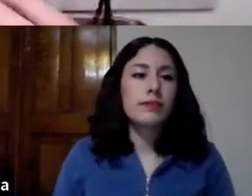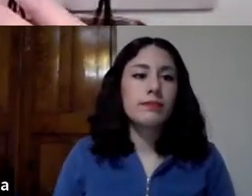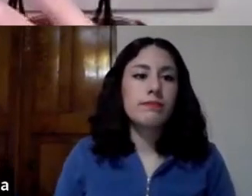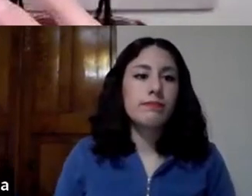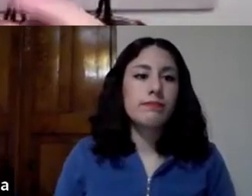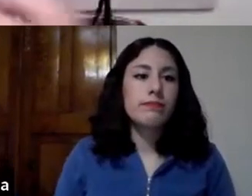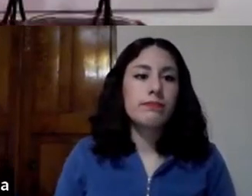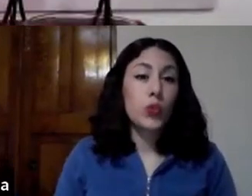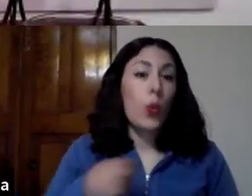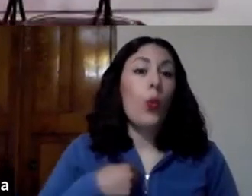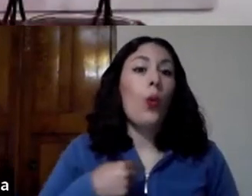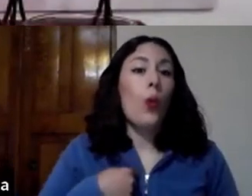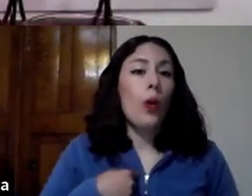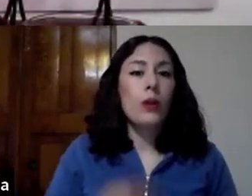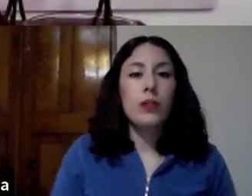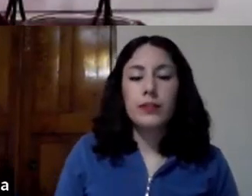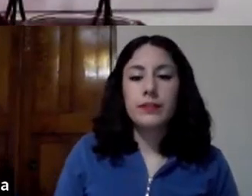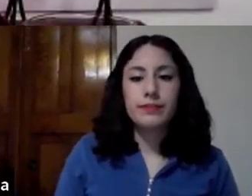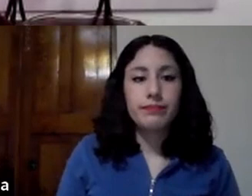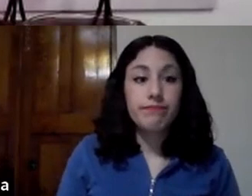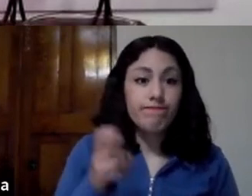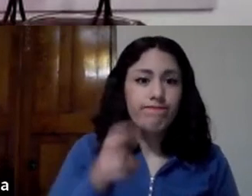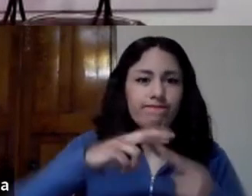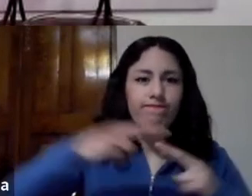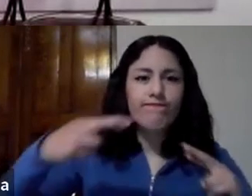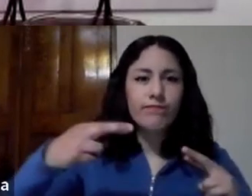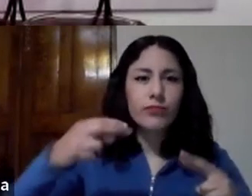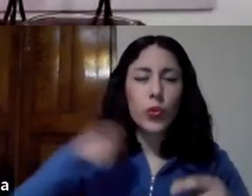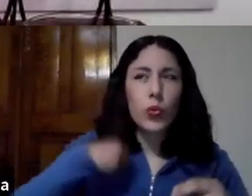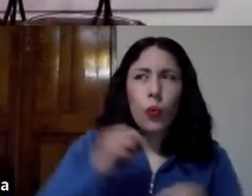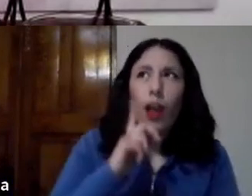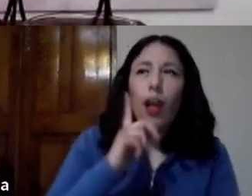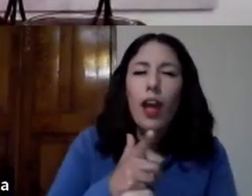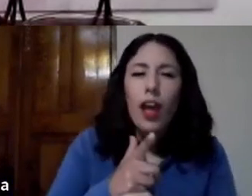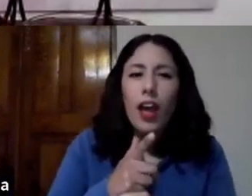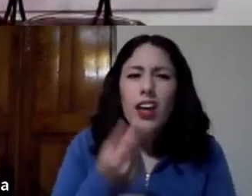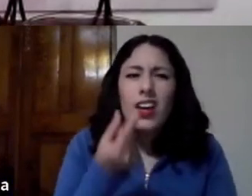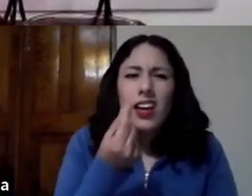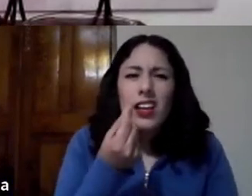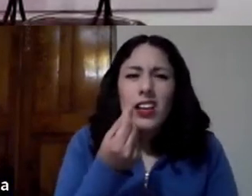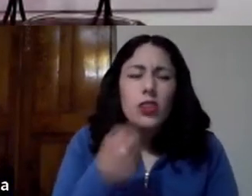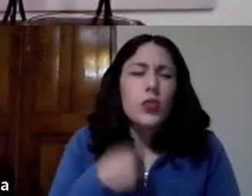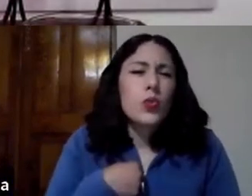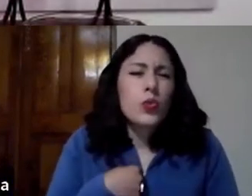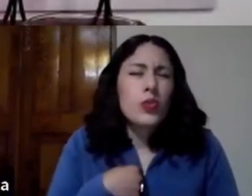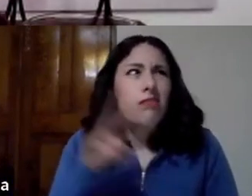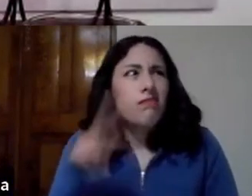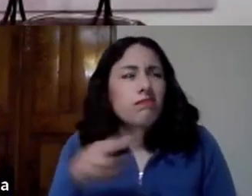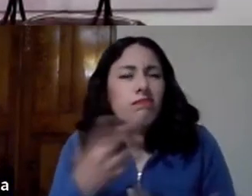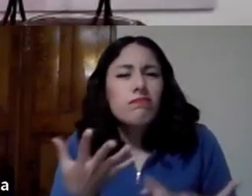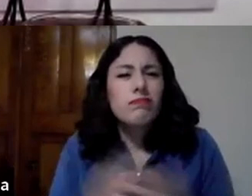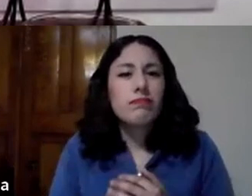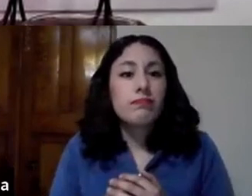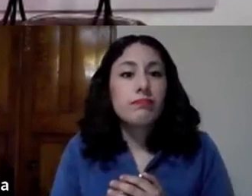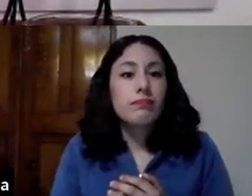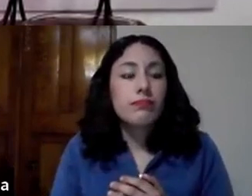en esa relación me doy cuenta quién soy en realidad y que soy hijo no soy no